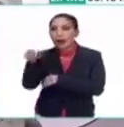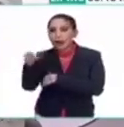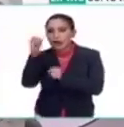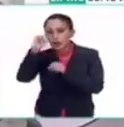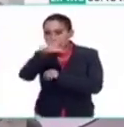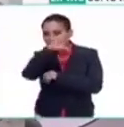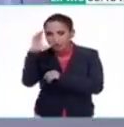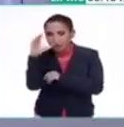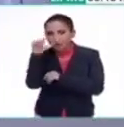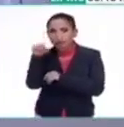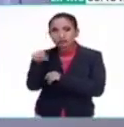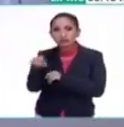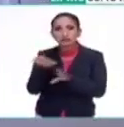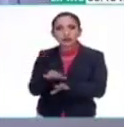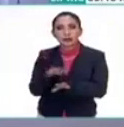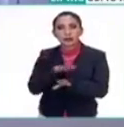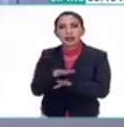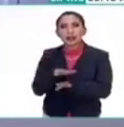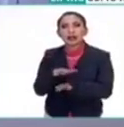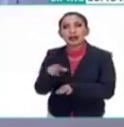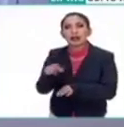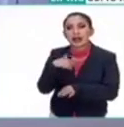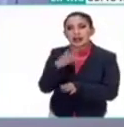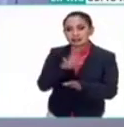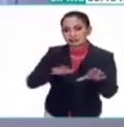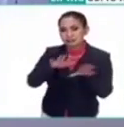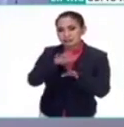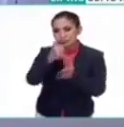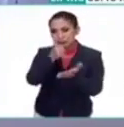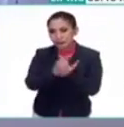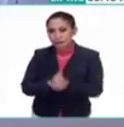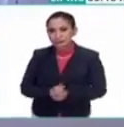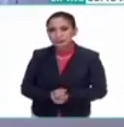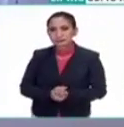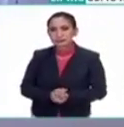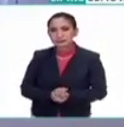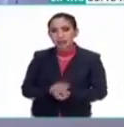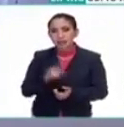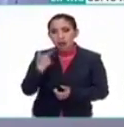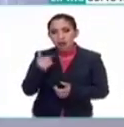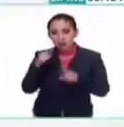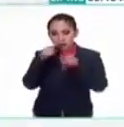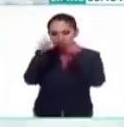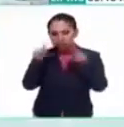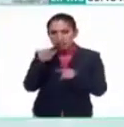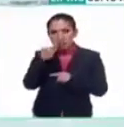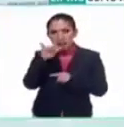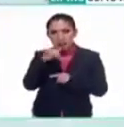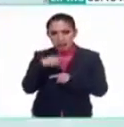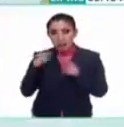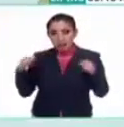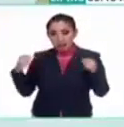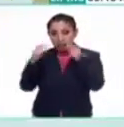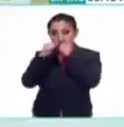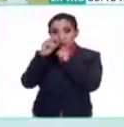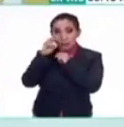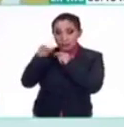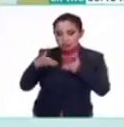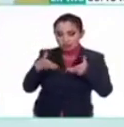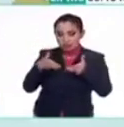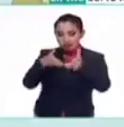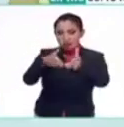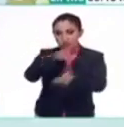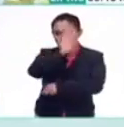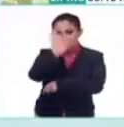imágenes justamente de la planta de la ciudad, son simétricas. O uno ve Teotihuacán y la calzada de los